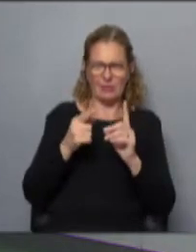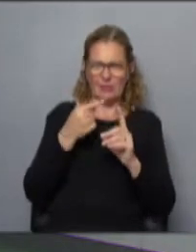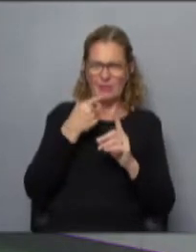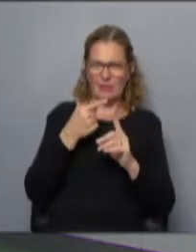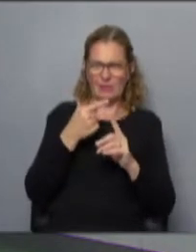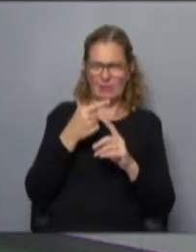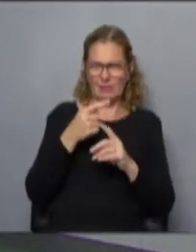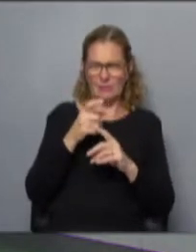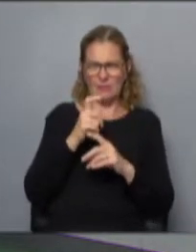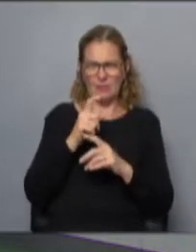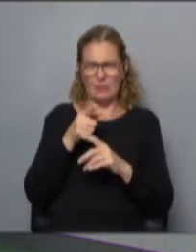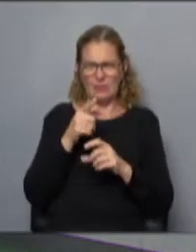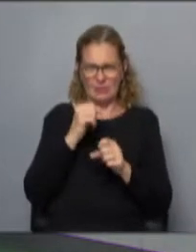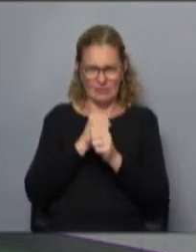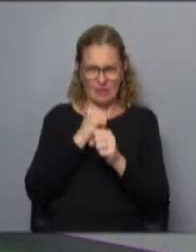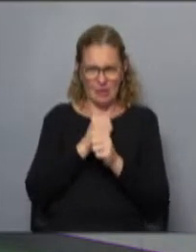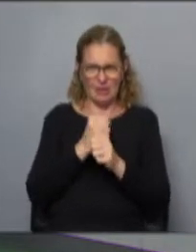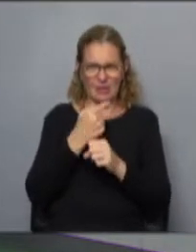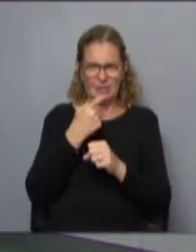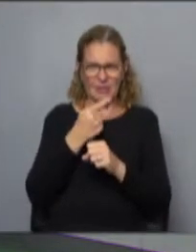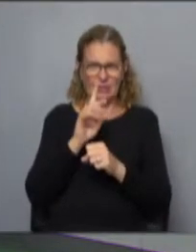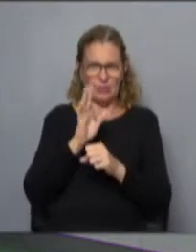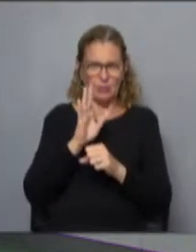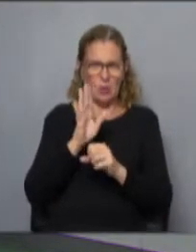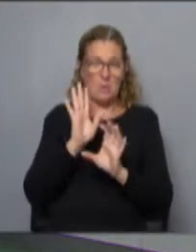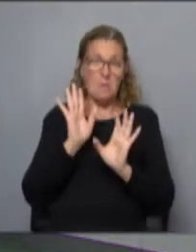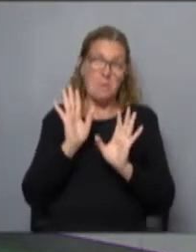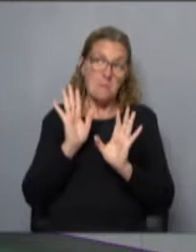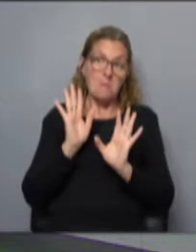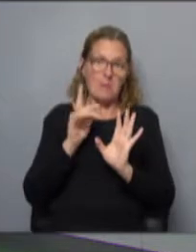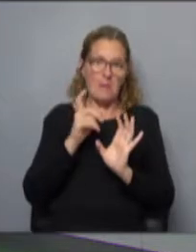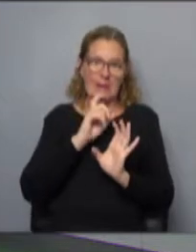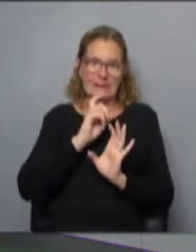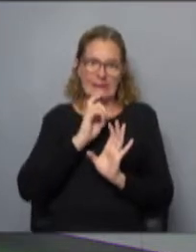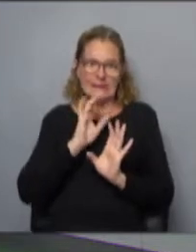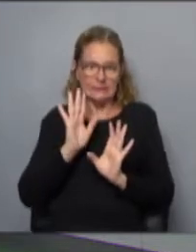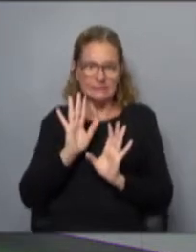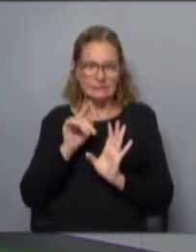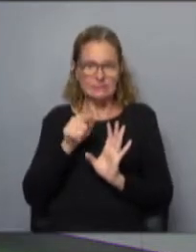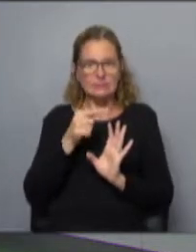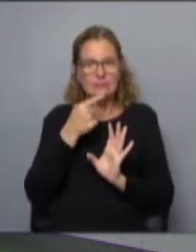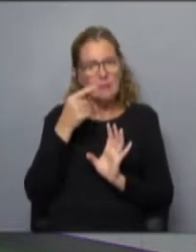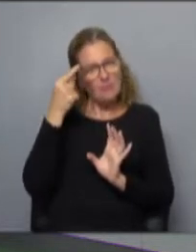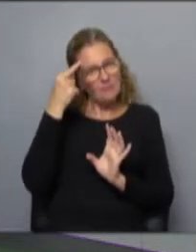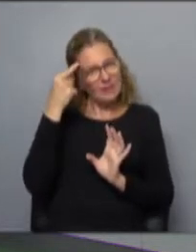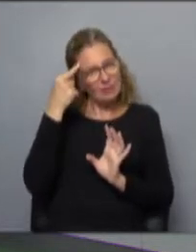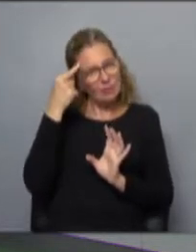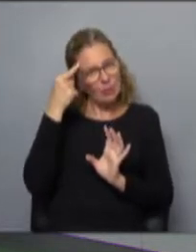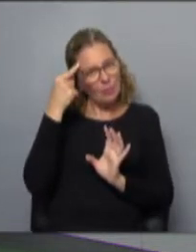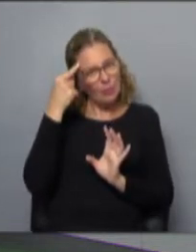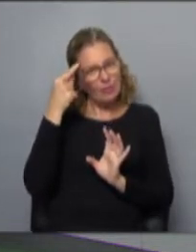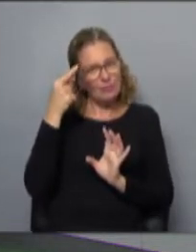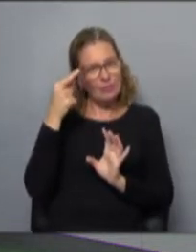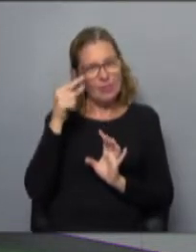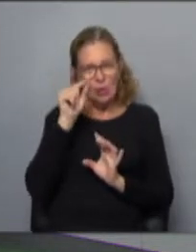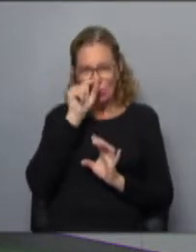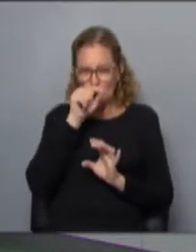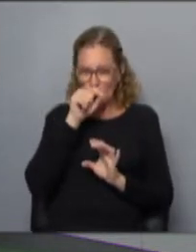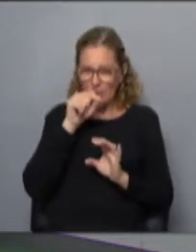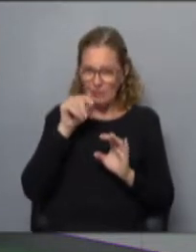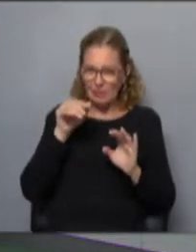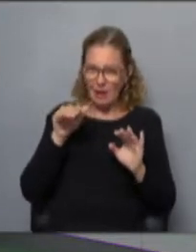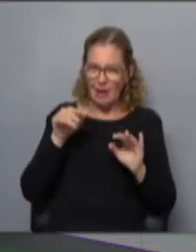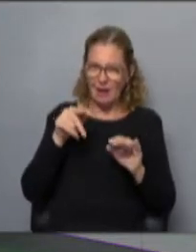son de ciencia ficción, él que trabaja en eso dice que no son tan de ciencia ficción. Y pensando un poco específicamente en Twitter, es